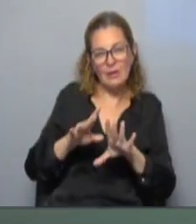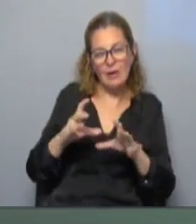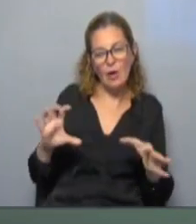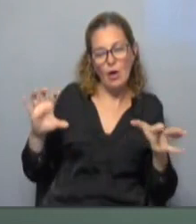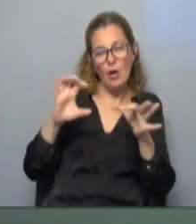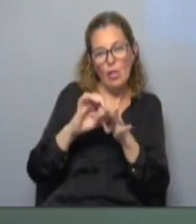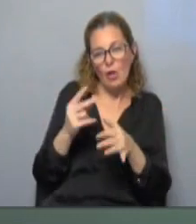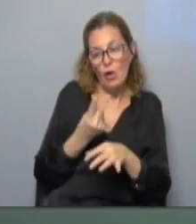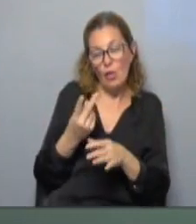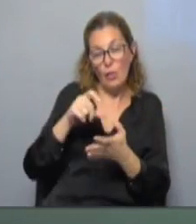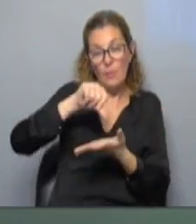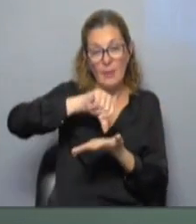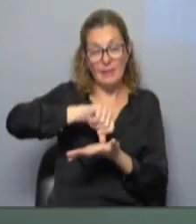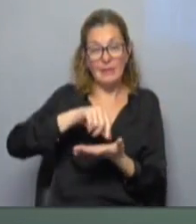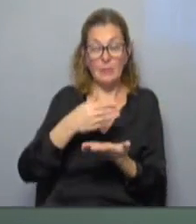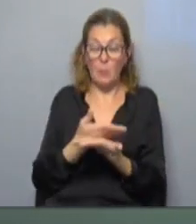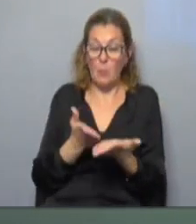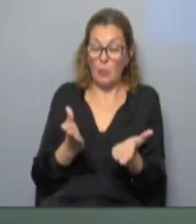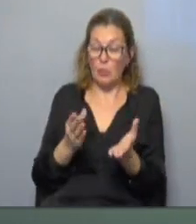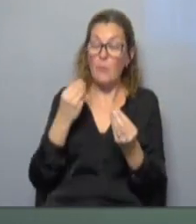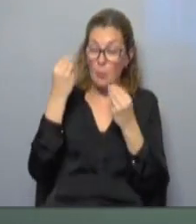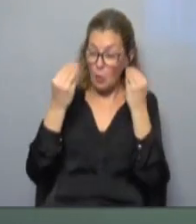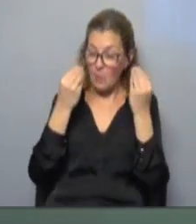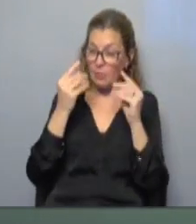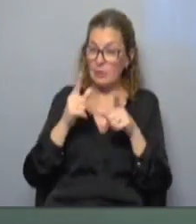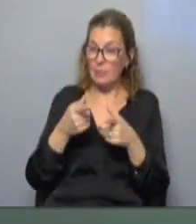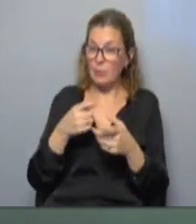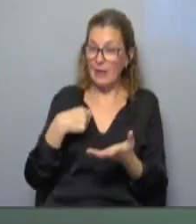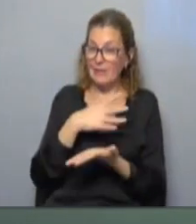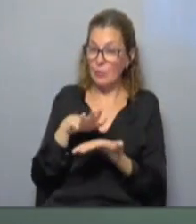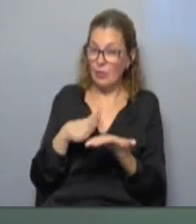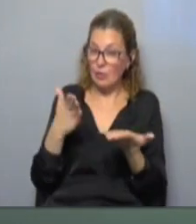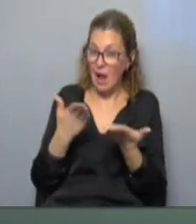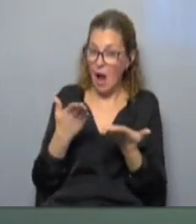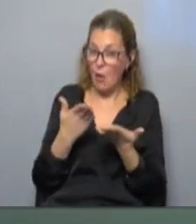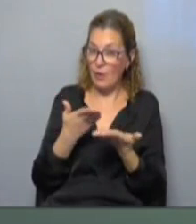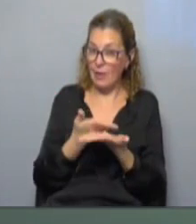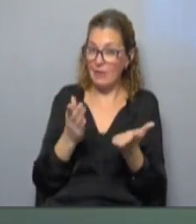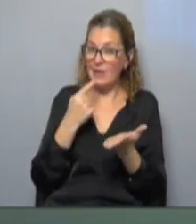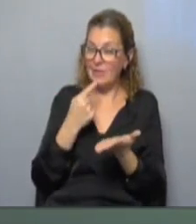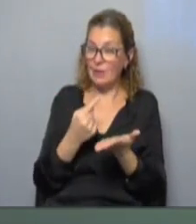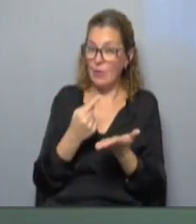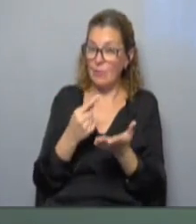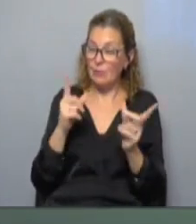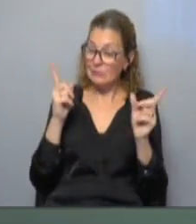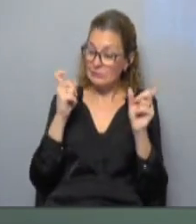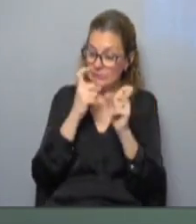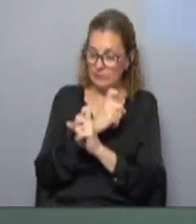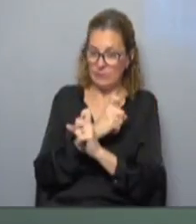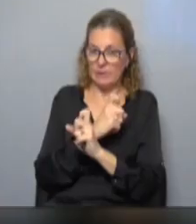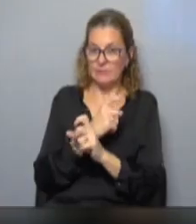relaciones entre ambos países y se mostró muy preocupado por la actual situación cubana a la que definió como muy complicada